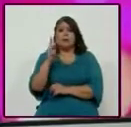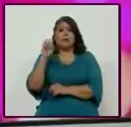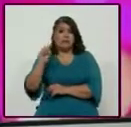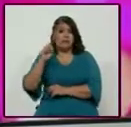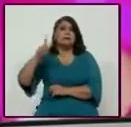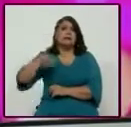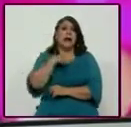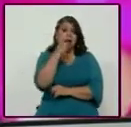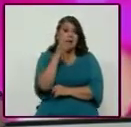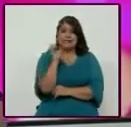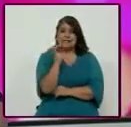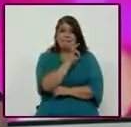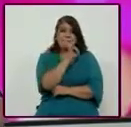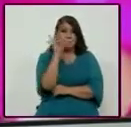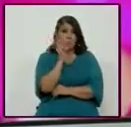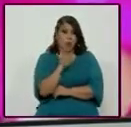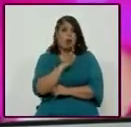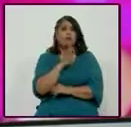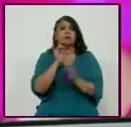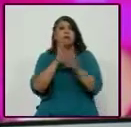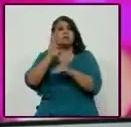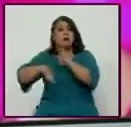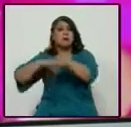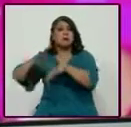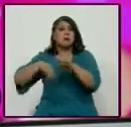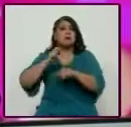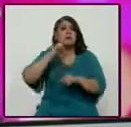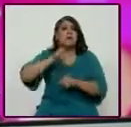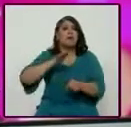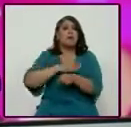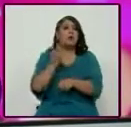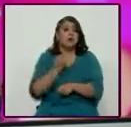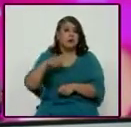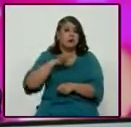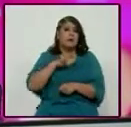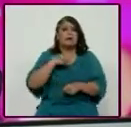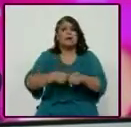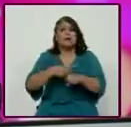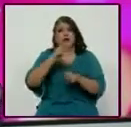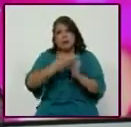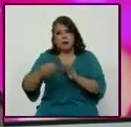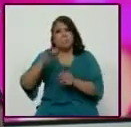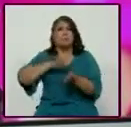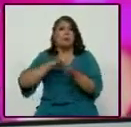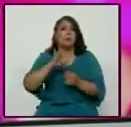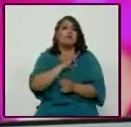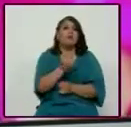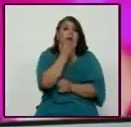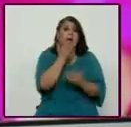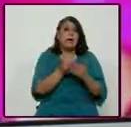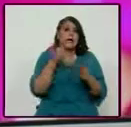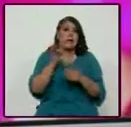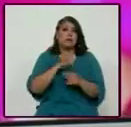que el 60% de la morbilidad y mortalidad de nuestro país son de enfermedades no transmisibles, que son prevenibles a